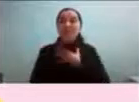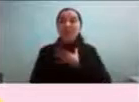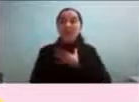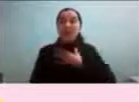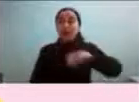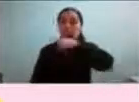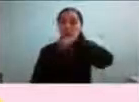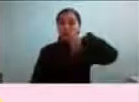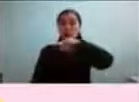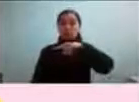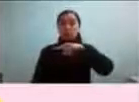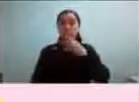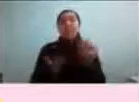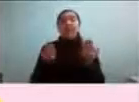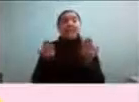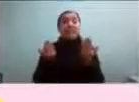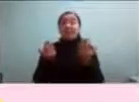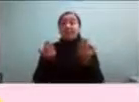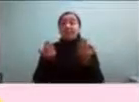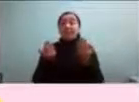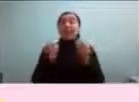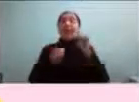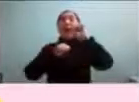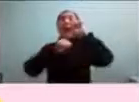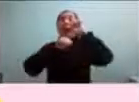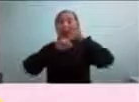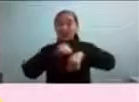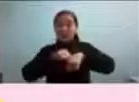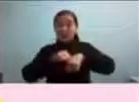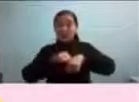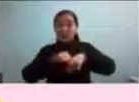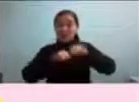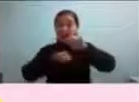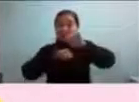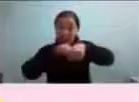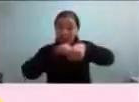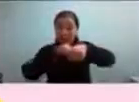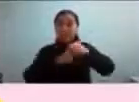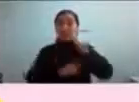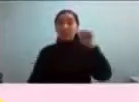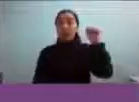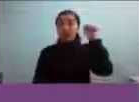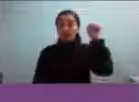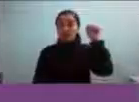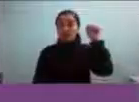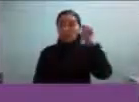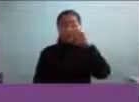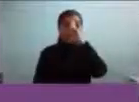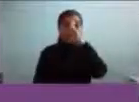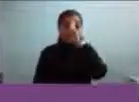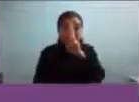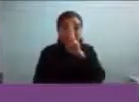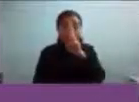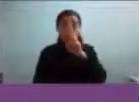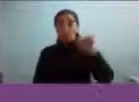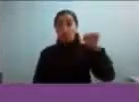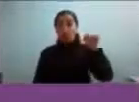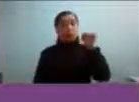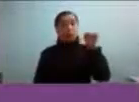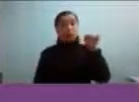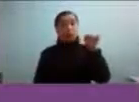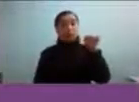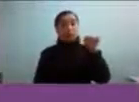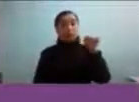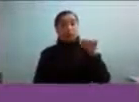necesitamos es que se acepte el autismo y que nos respeten bueno el año pasado en